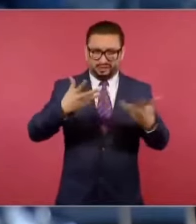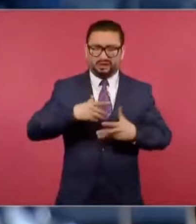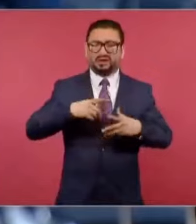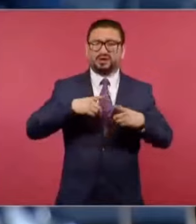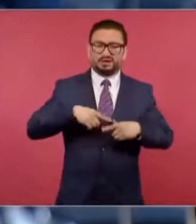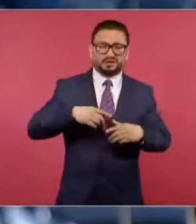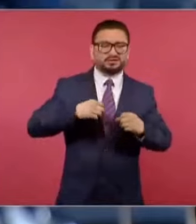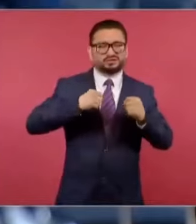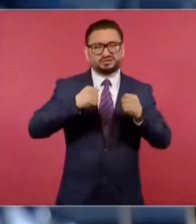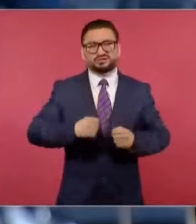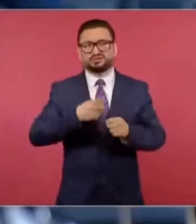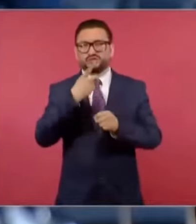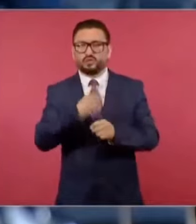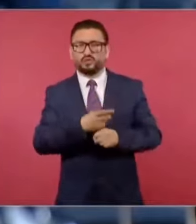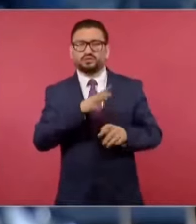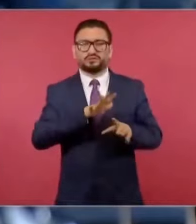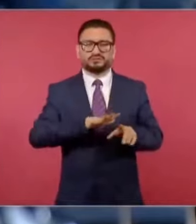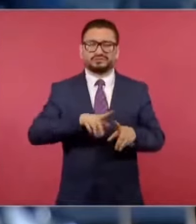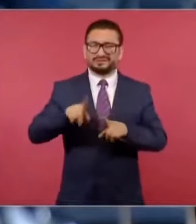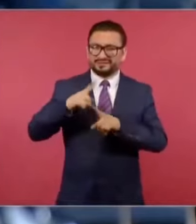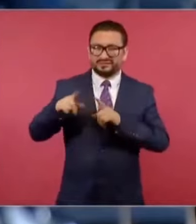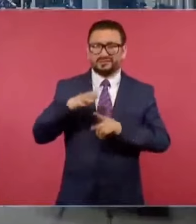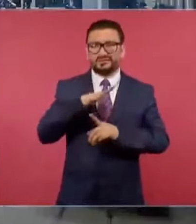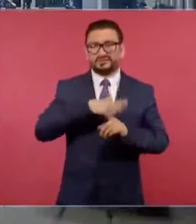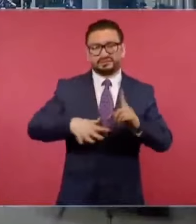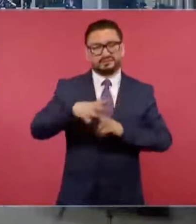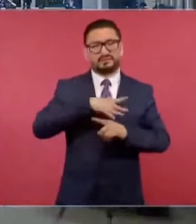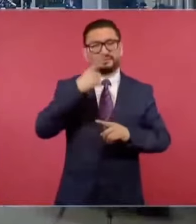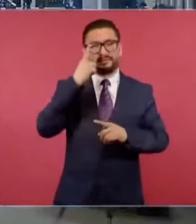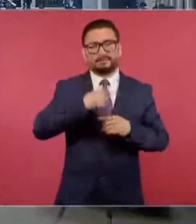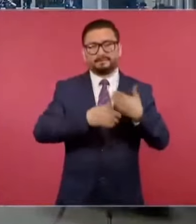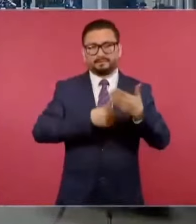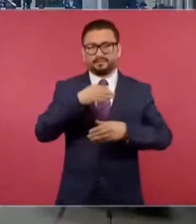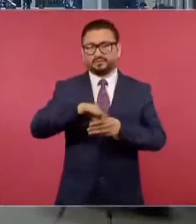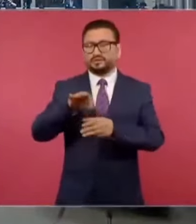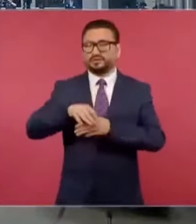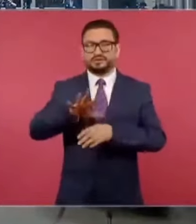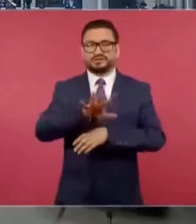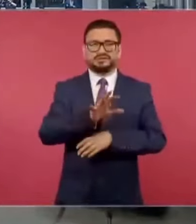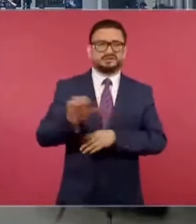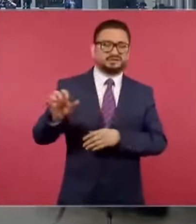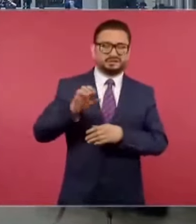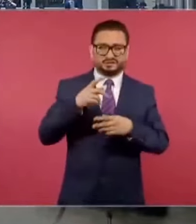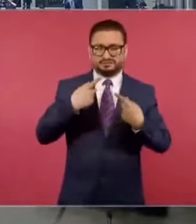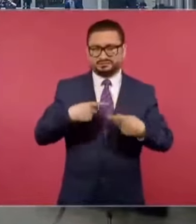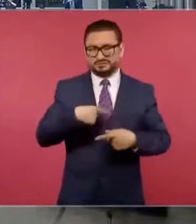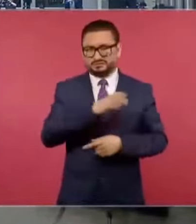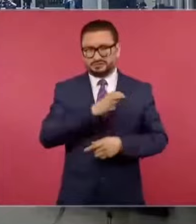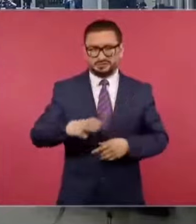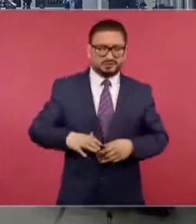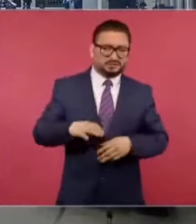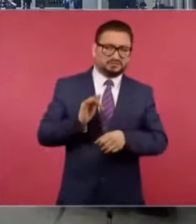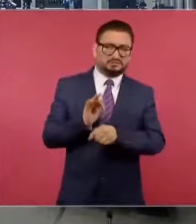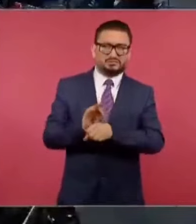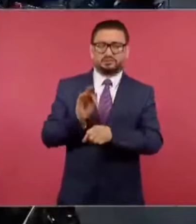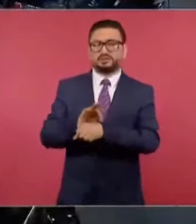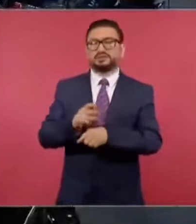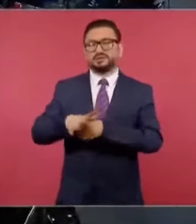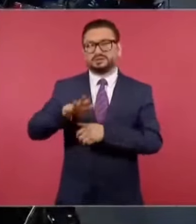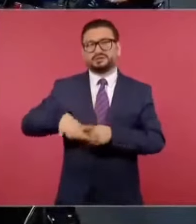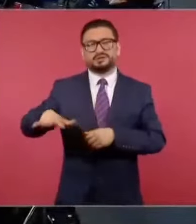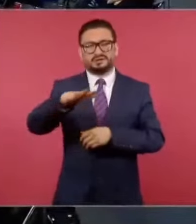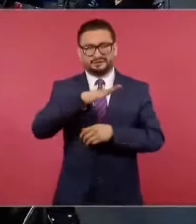seguridad que ha sido desplegado en este proceso electoral y también la protección a más de 500 candidatos y aspirantes en estas